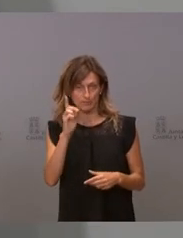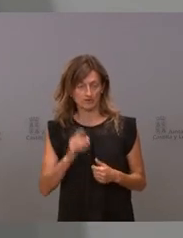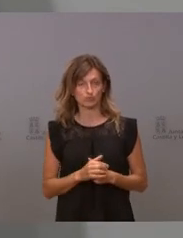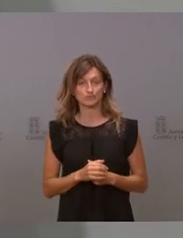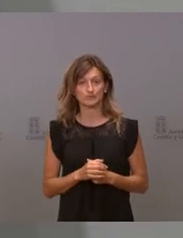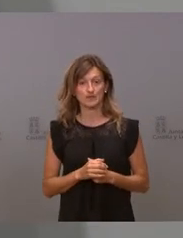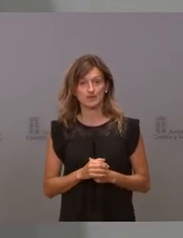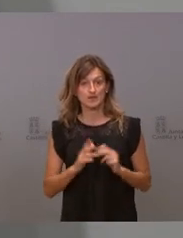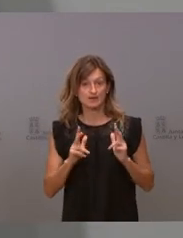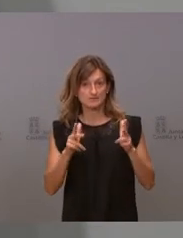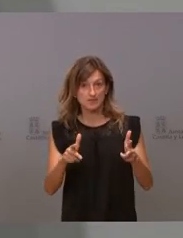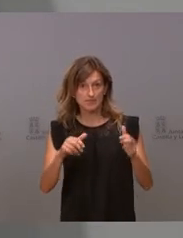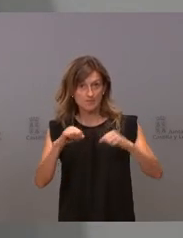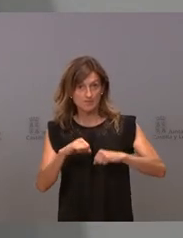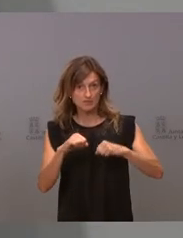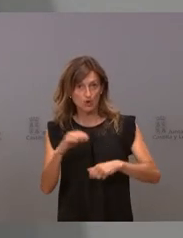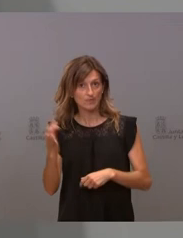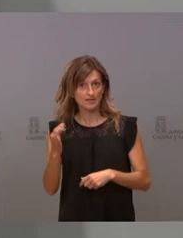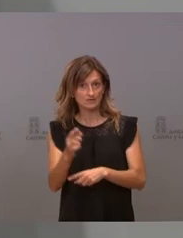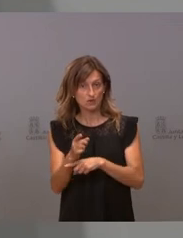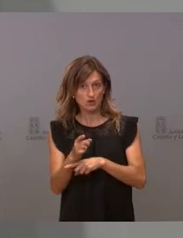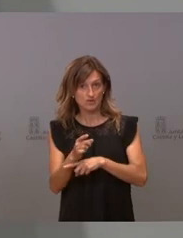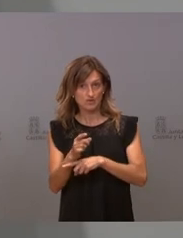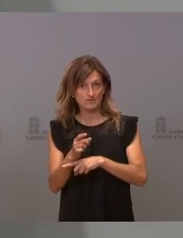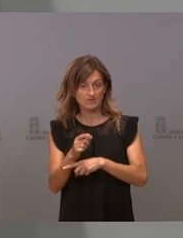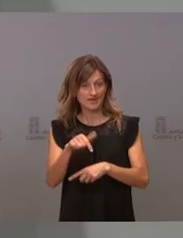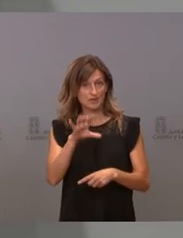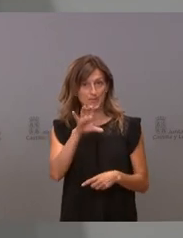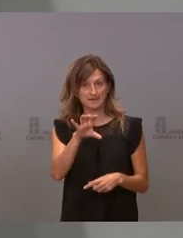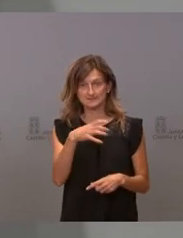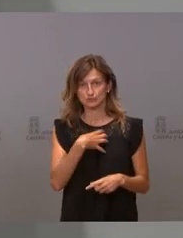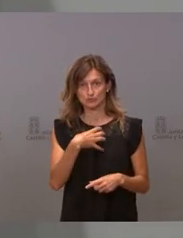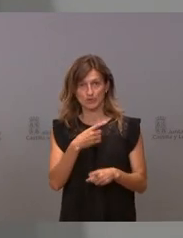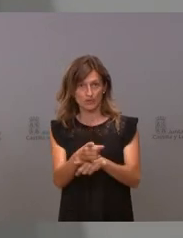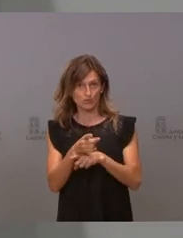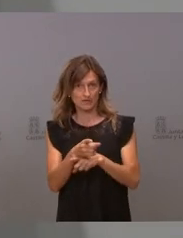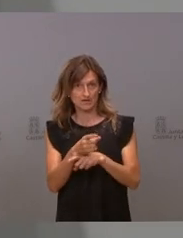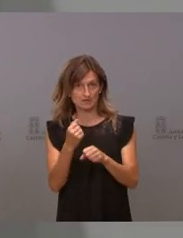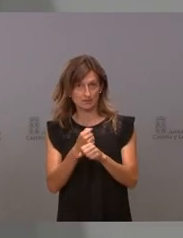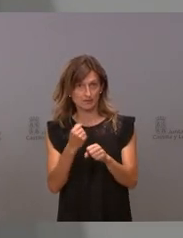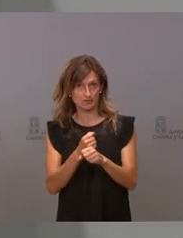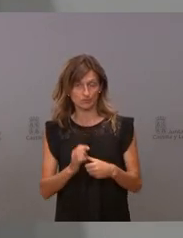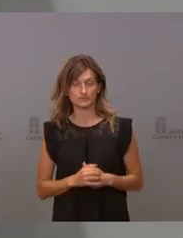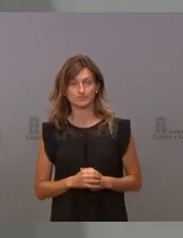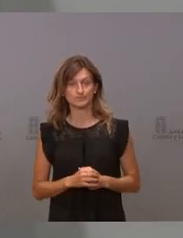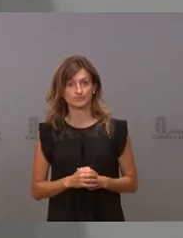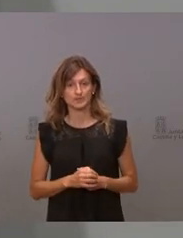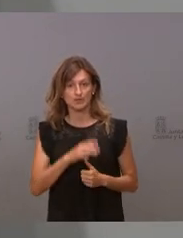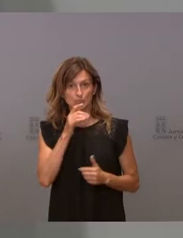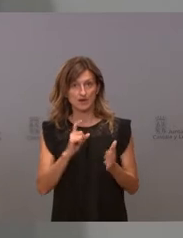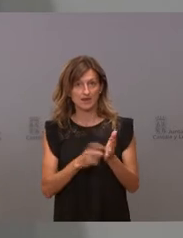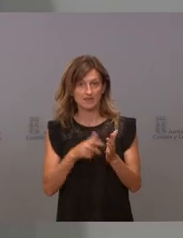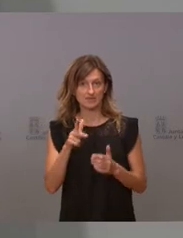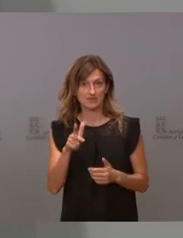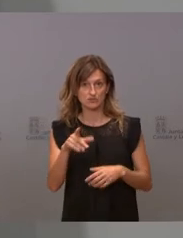obligatoriedad de vacunarse, saben que en este país esto no es posible. Hay una ley de derechos del